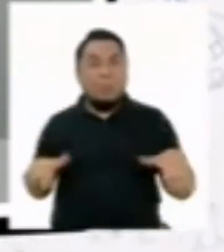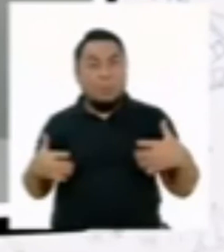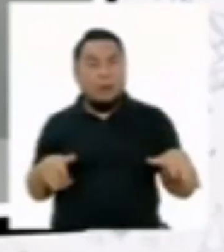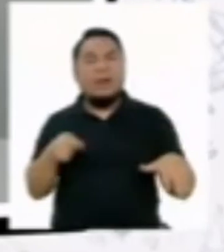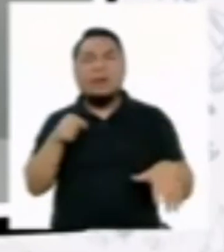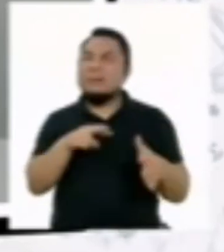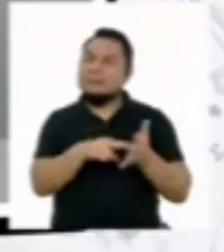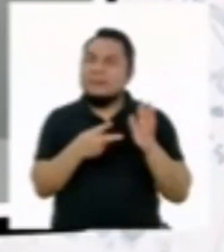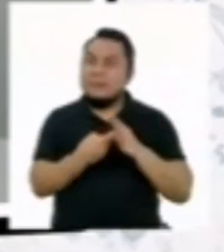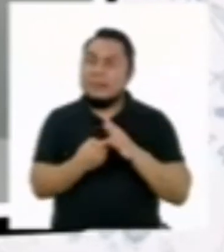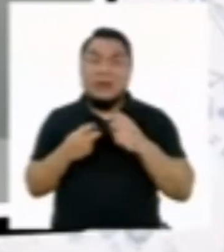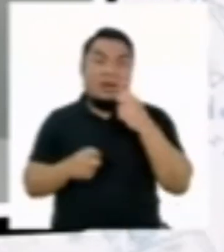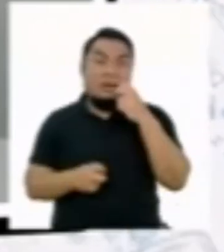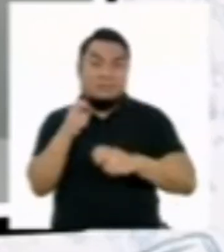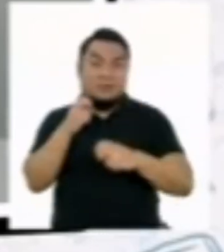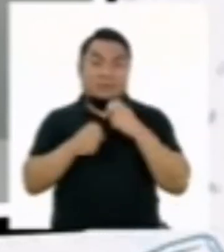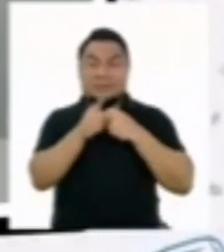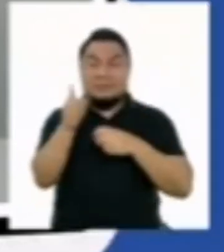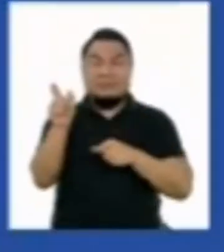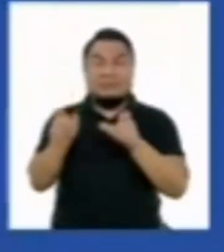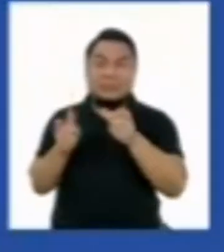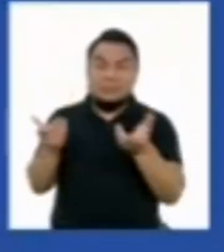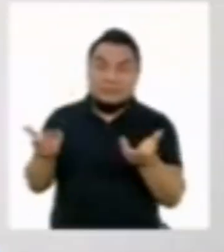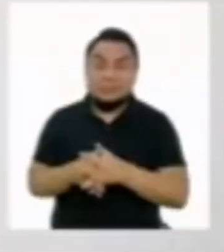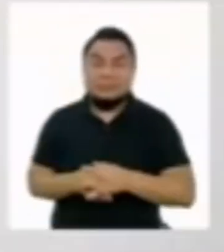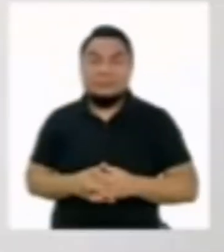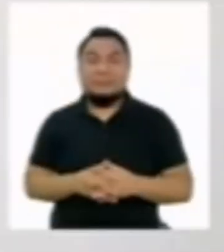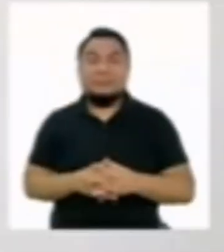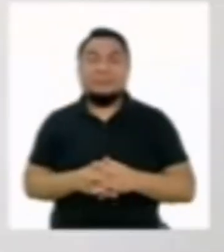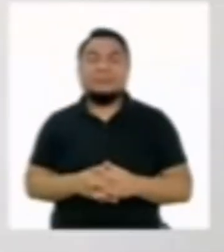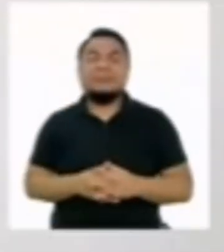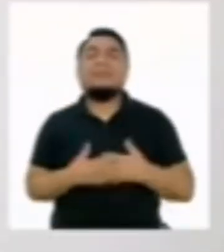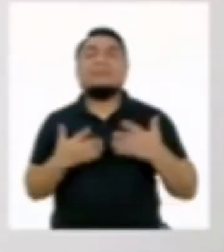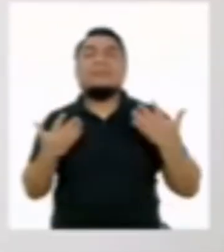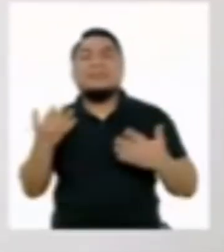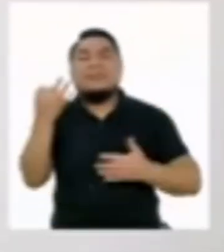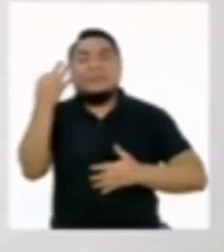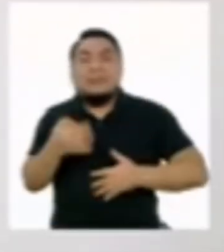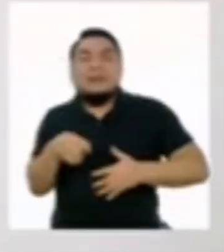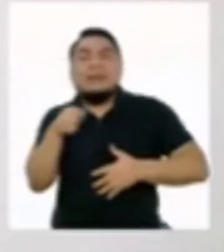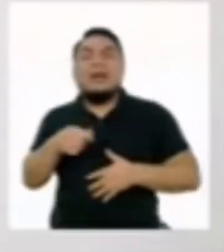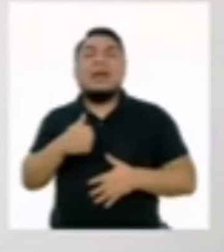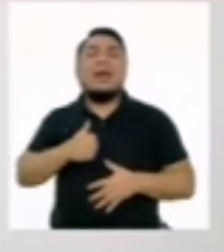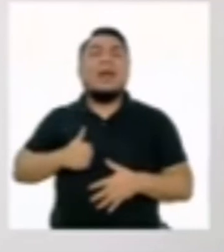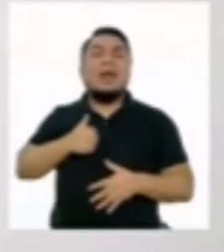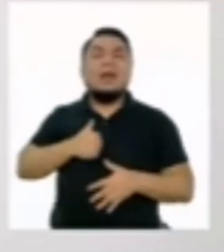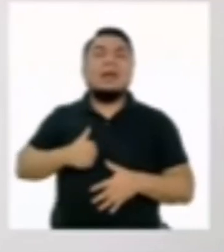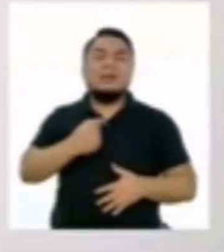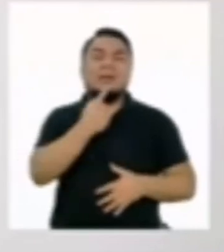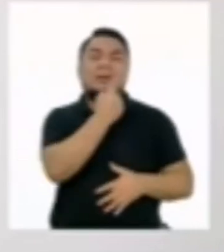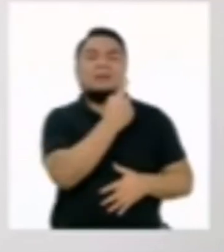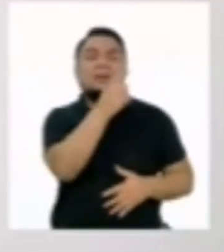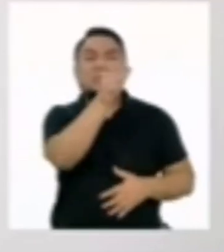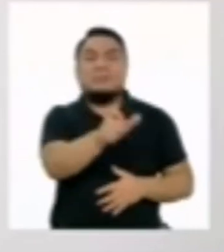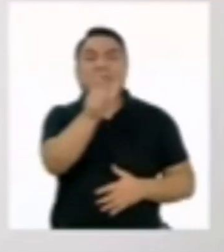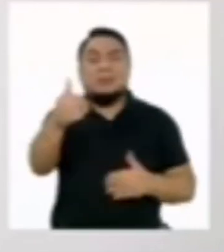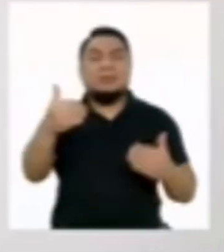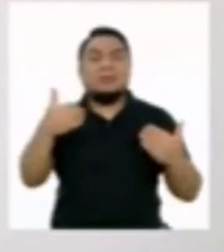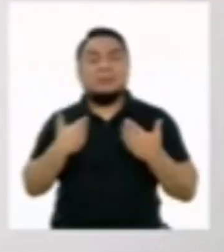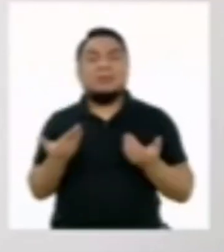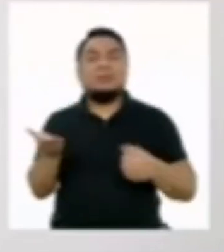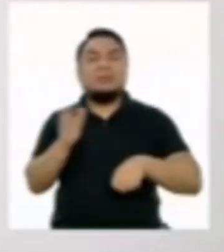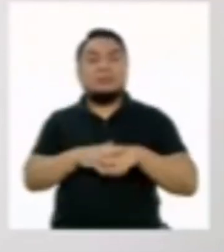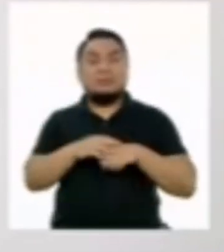quiere decir que problemas somos los seres humanos? En realidad es la actitud que cada persona tiene